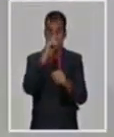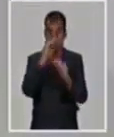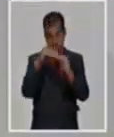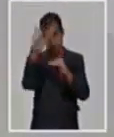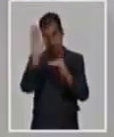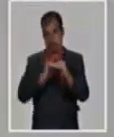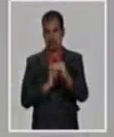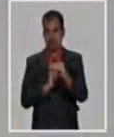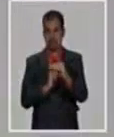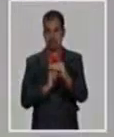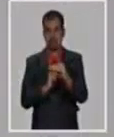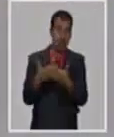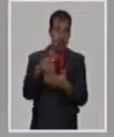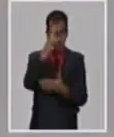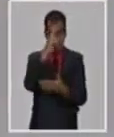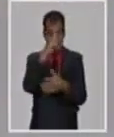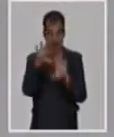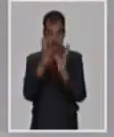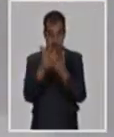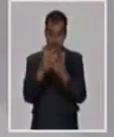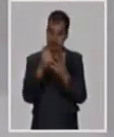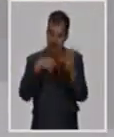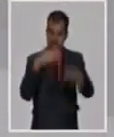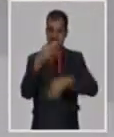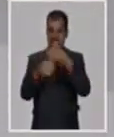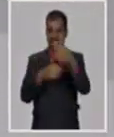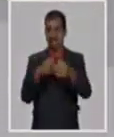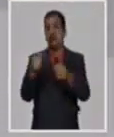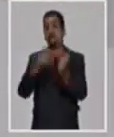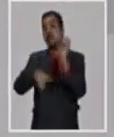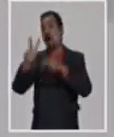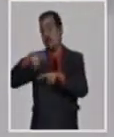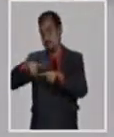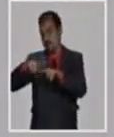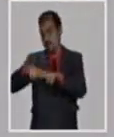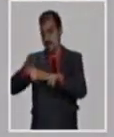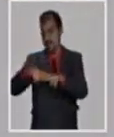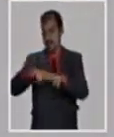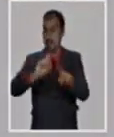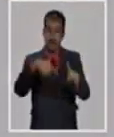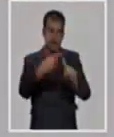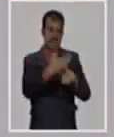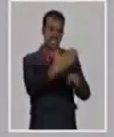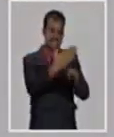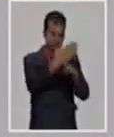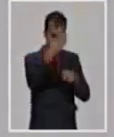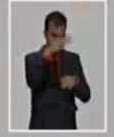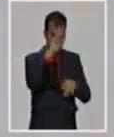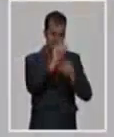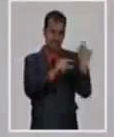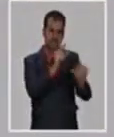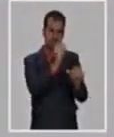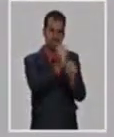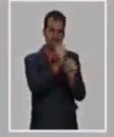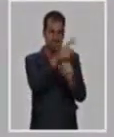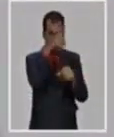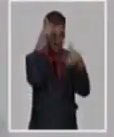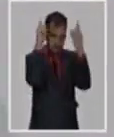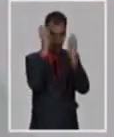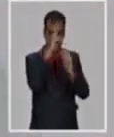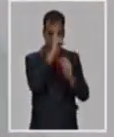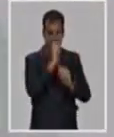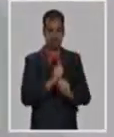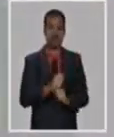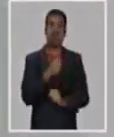50 a 59, volver atrás, hablamos de La Habana y hablamos de Santiago con los trabajadores de la salud, pero como parte de los estudios